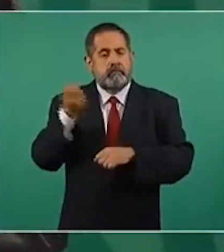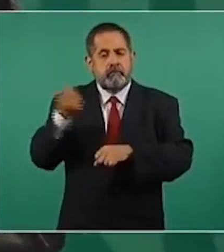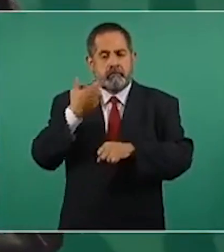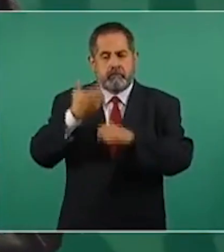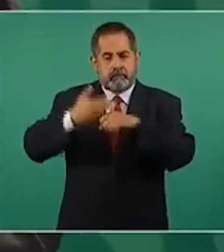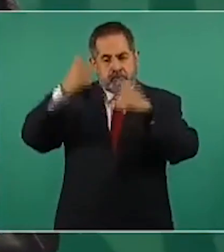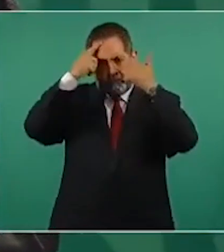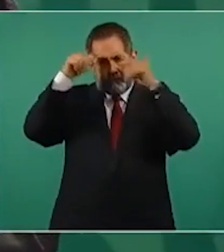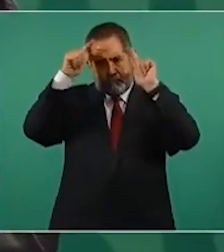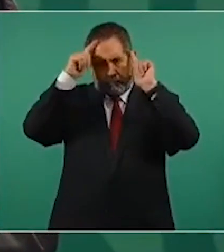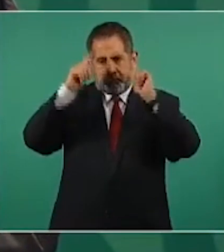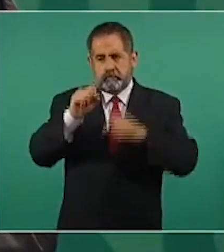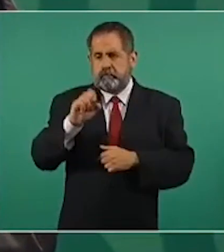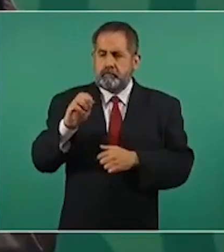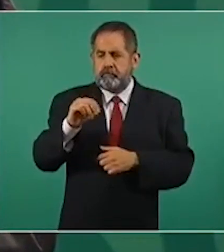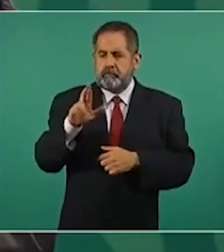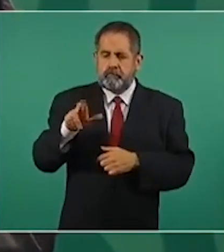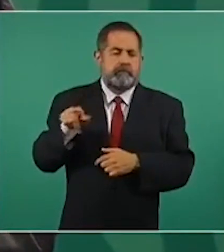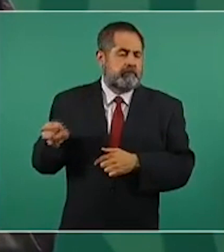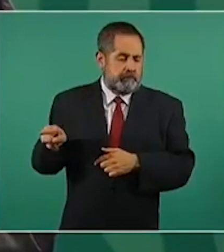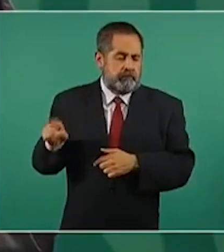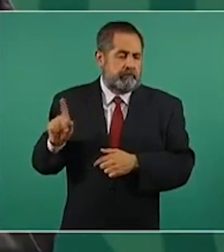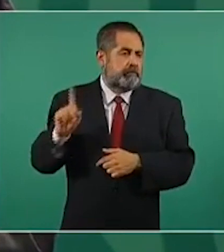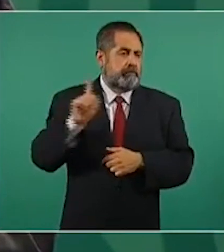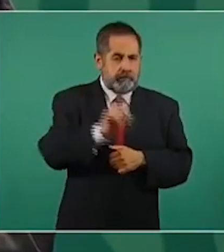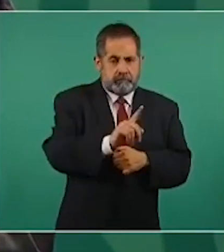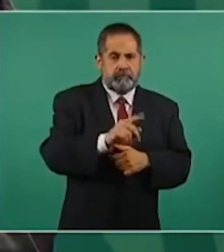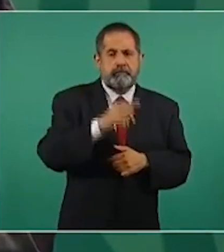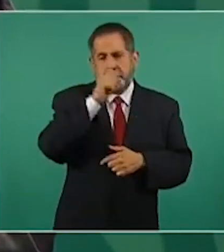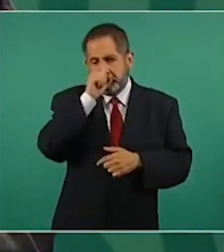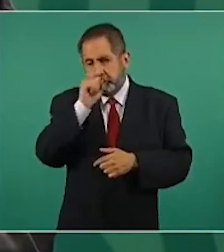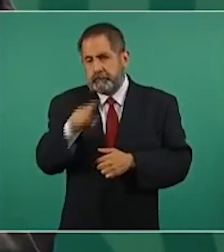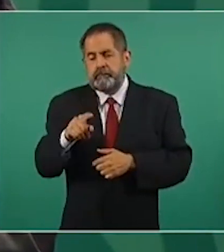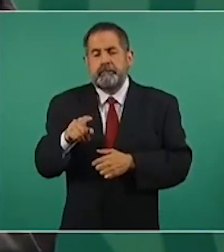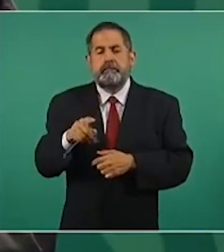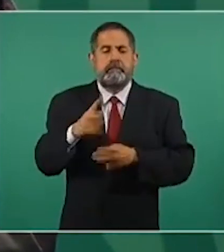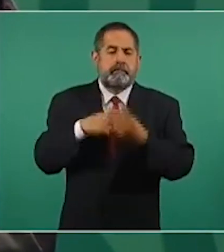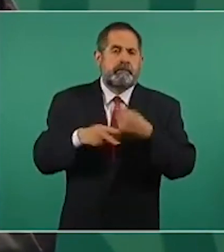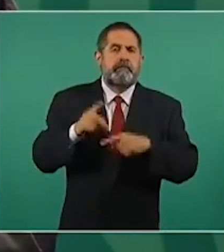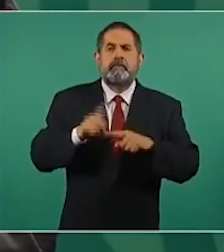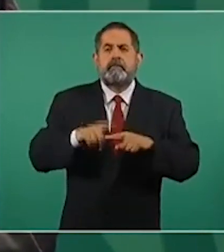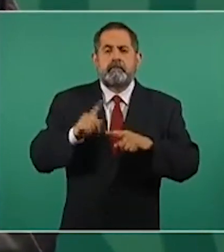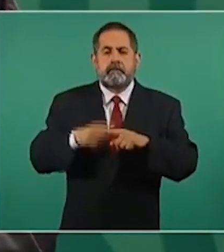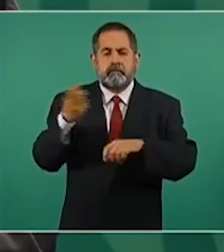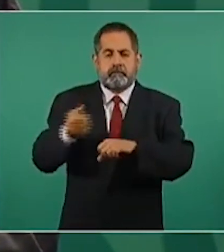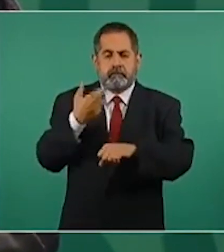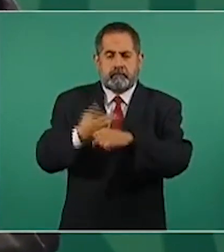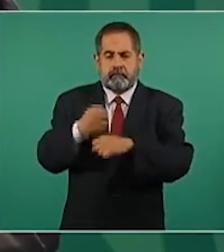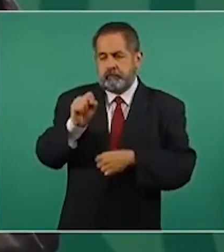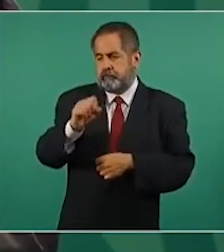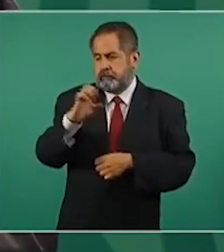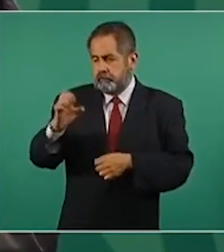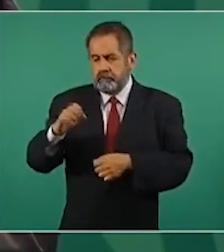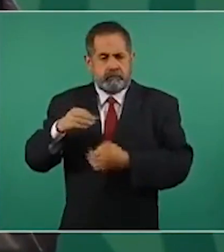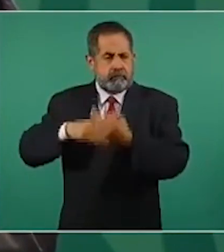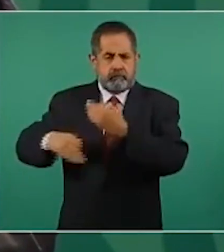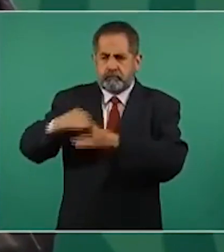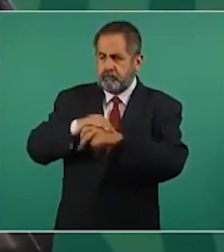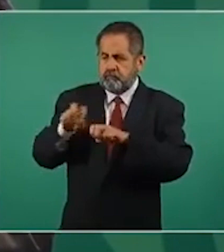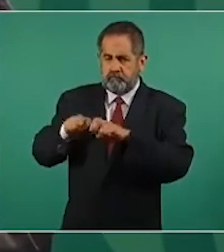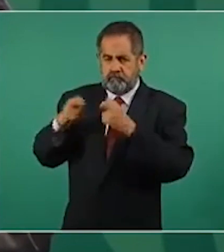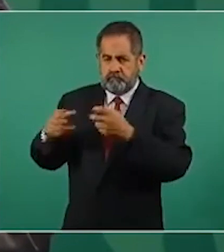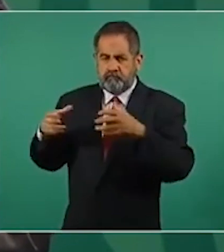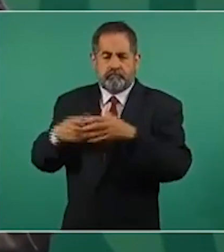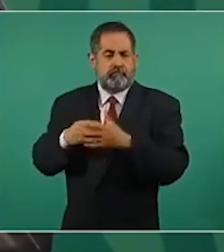y va a estar también la secretaria de Economía y todo el gabinete